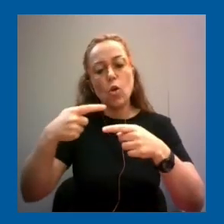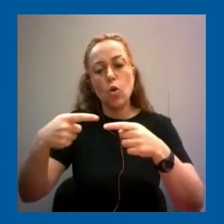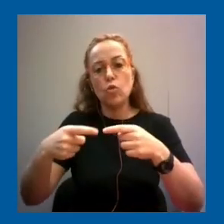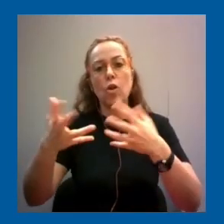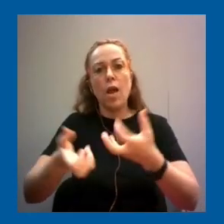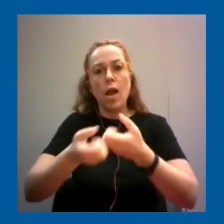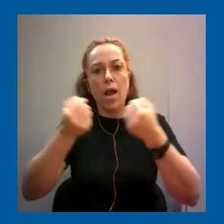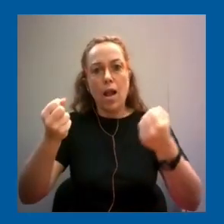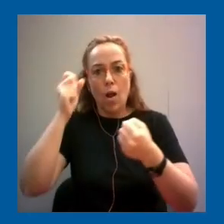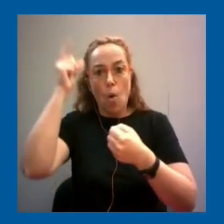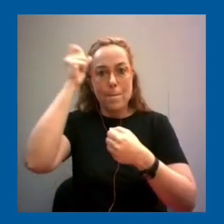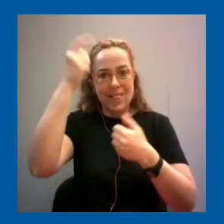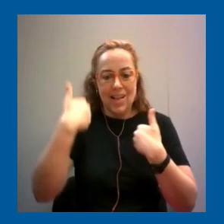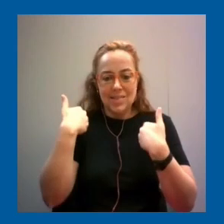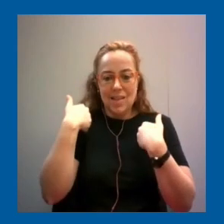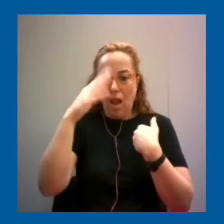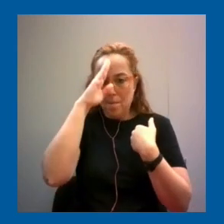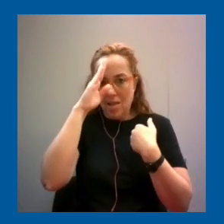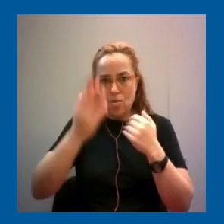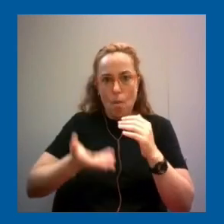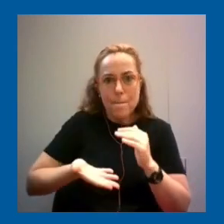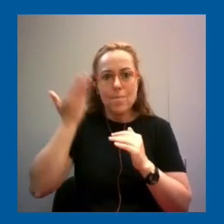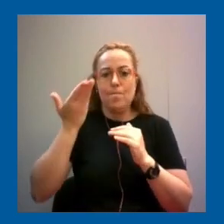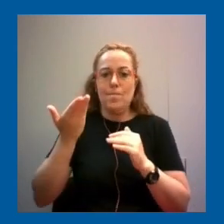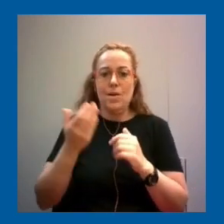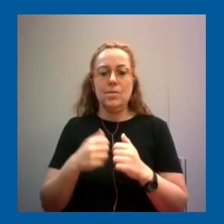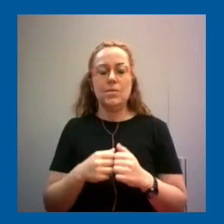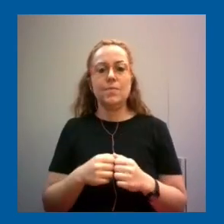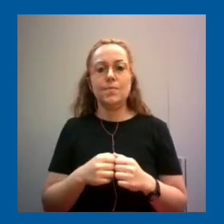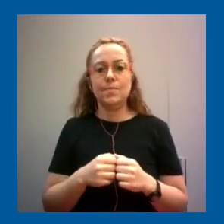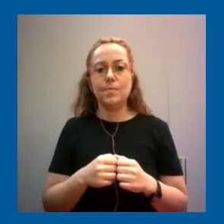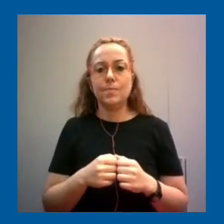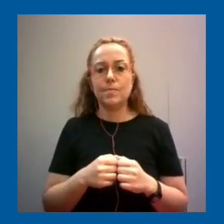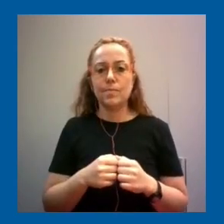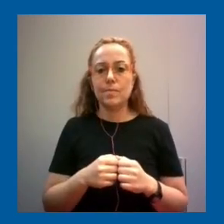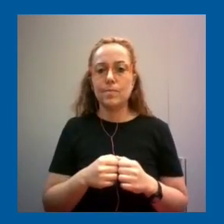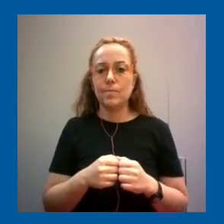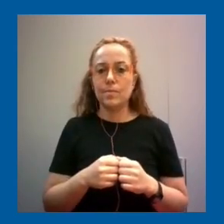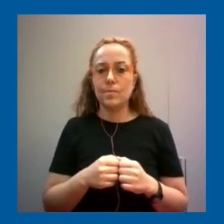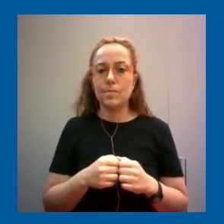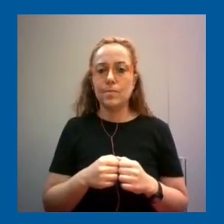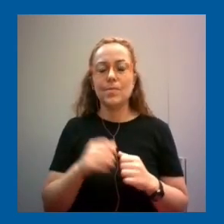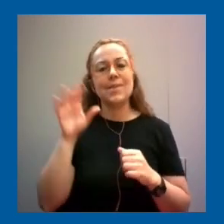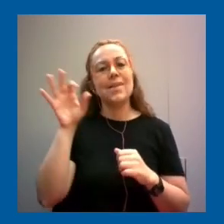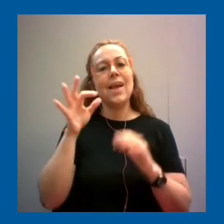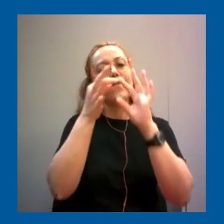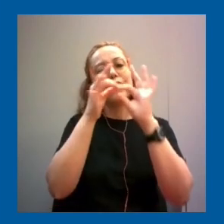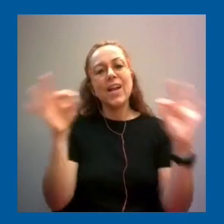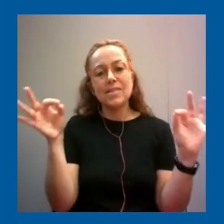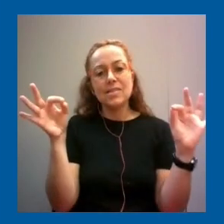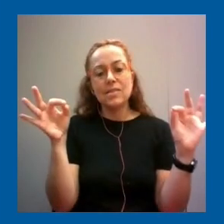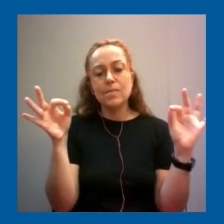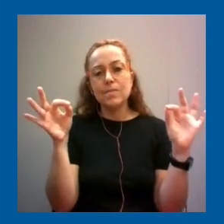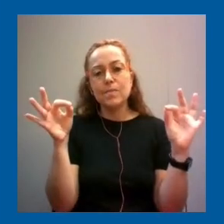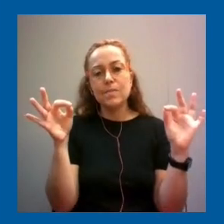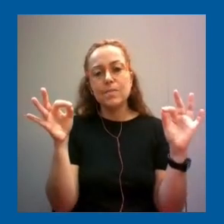competencias en todas las demás áreas. Y acá les traigo una frase de un